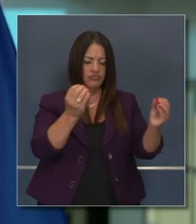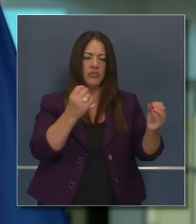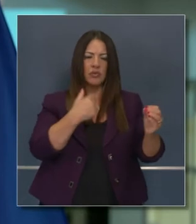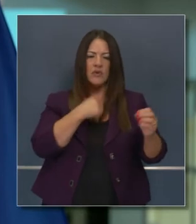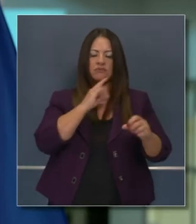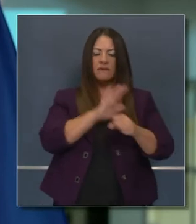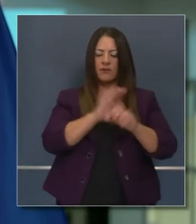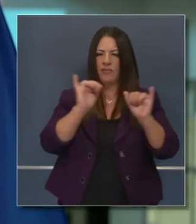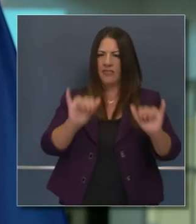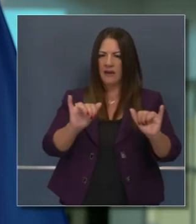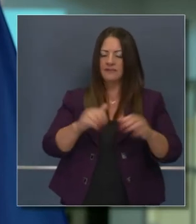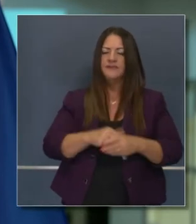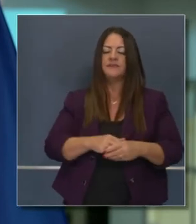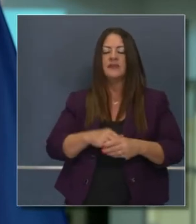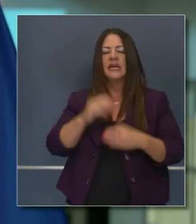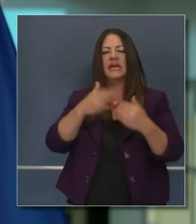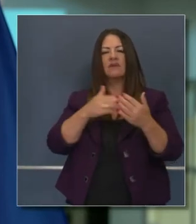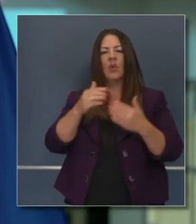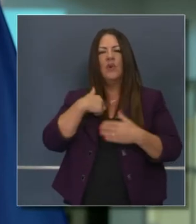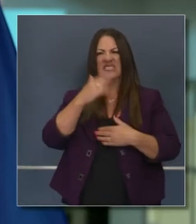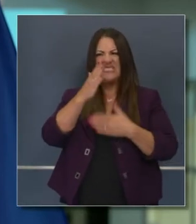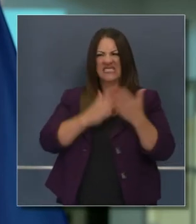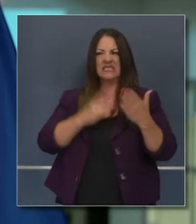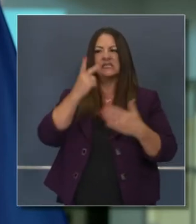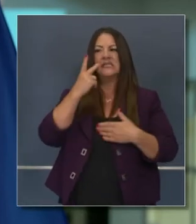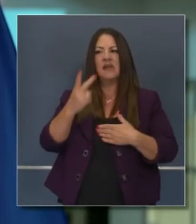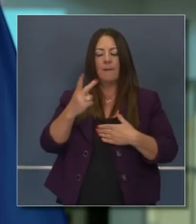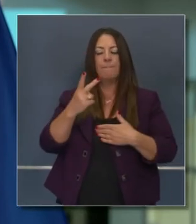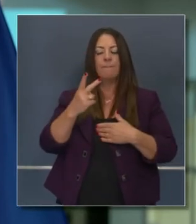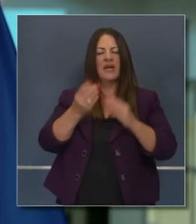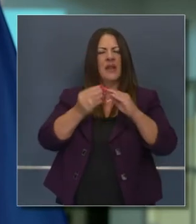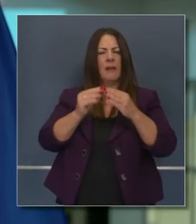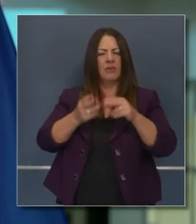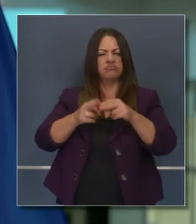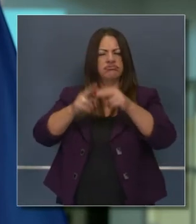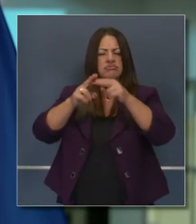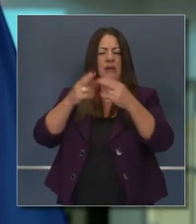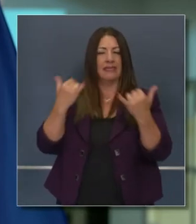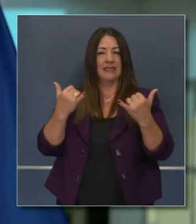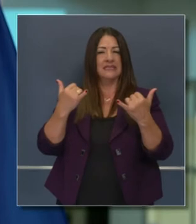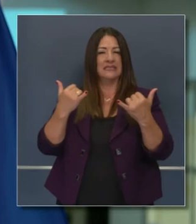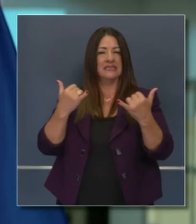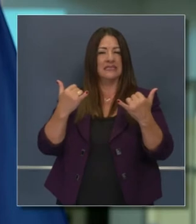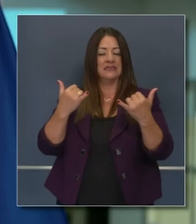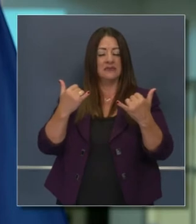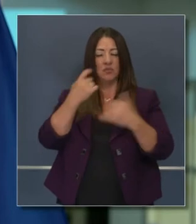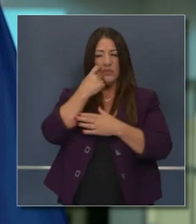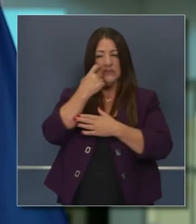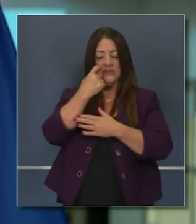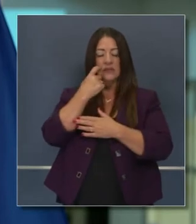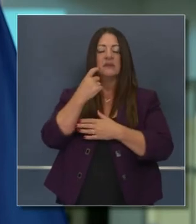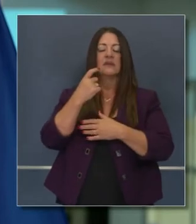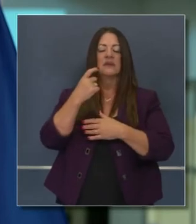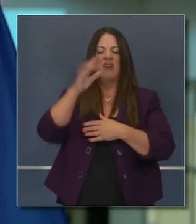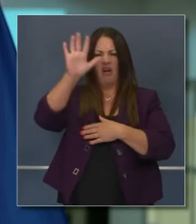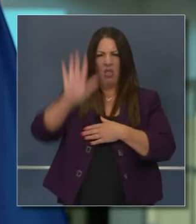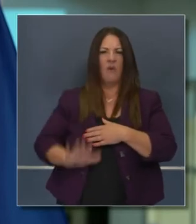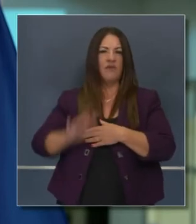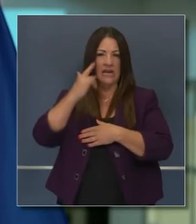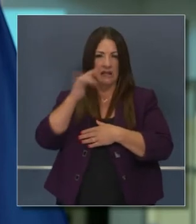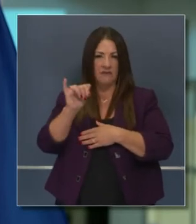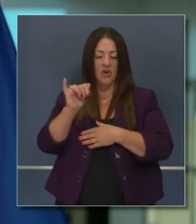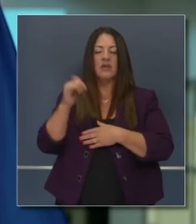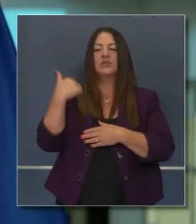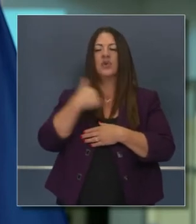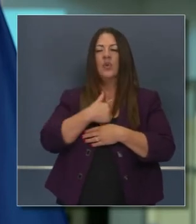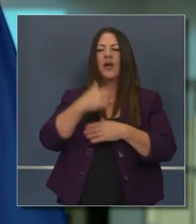Ciertamente, con el leve aumento de casos que estamos viendo en el estado, este nivel